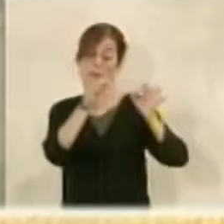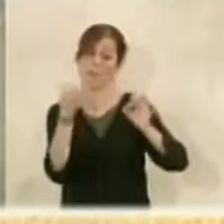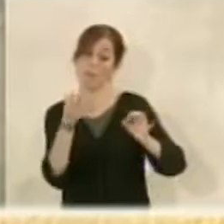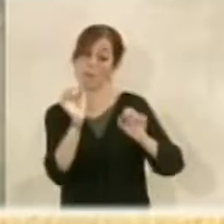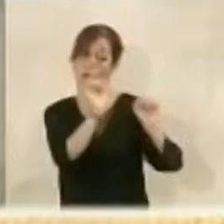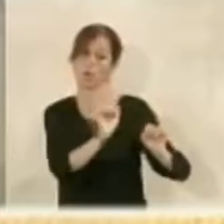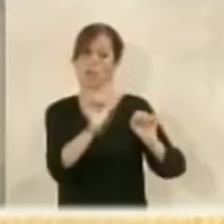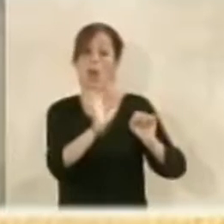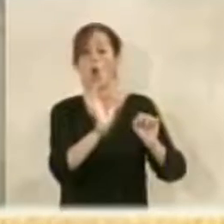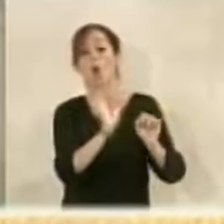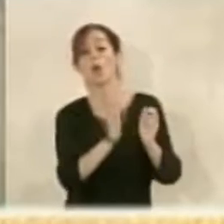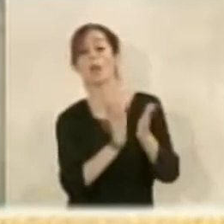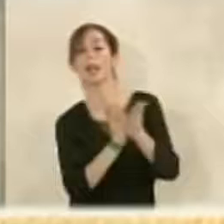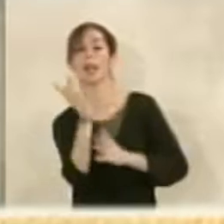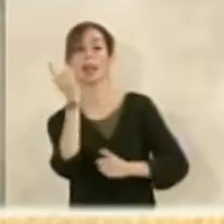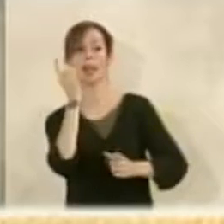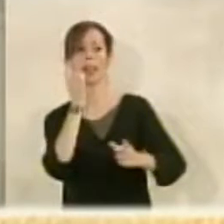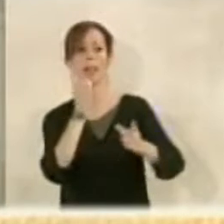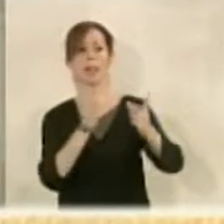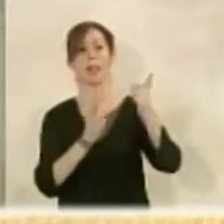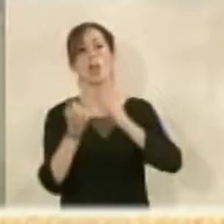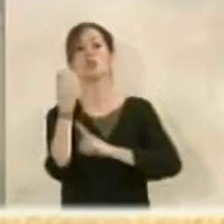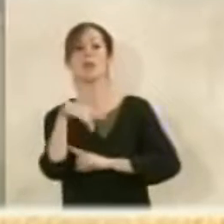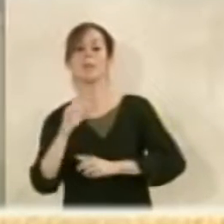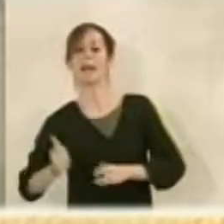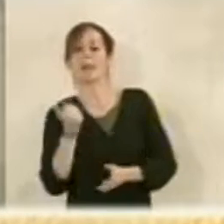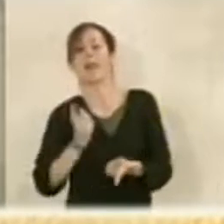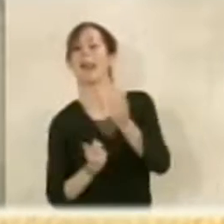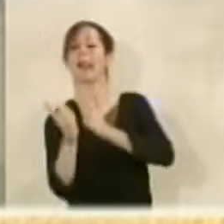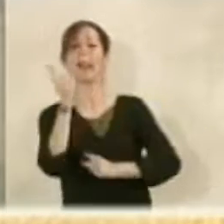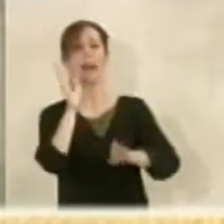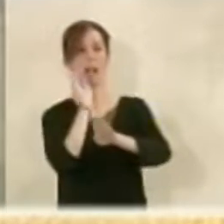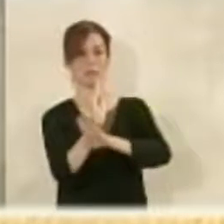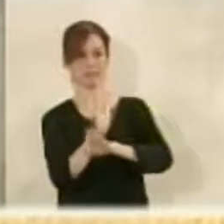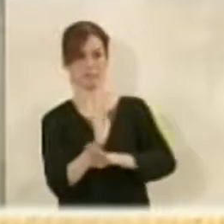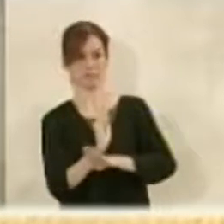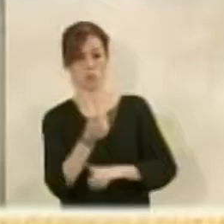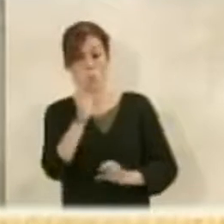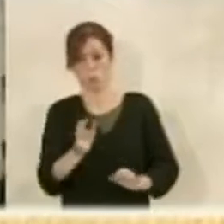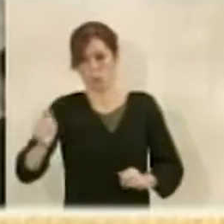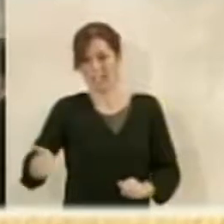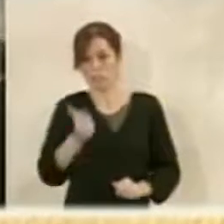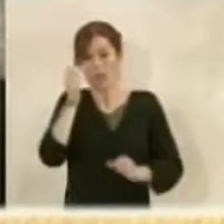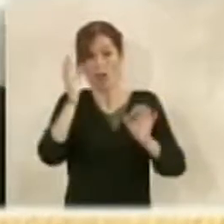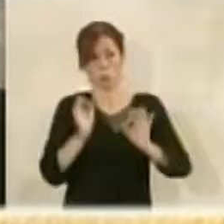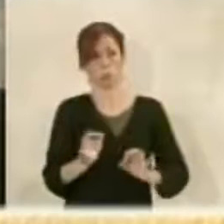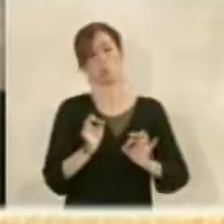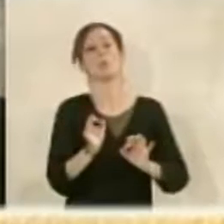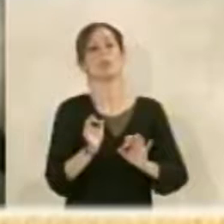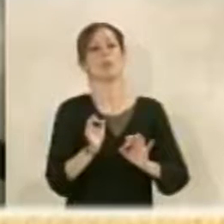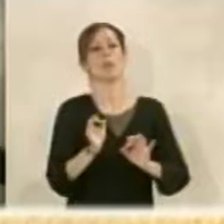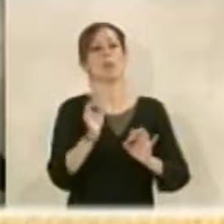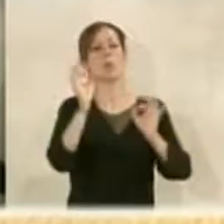siempre o solo cuando el pisuerga pasa por Valladolid. Ha sido una casualidad que justo a las pocas semanas